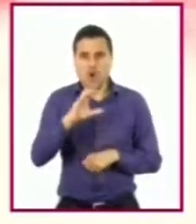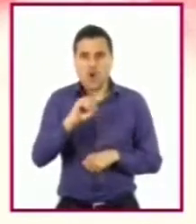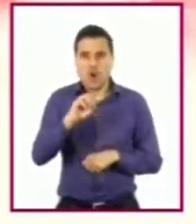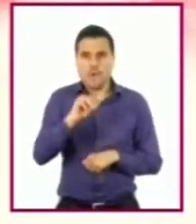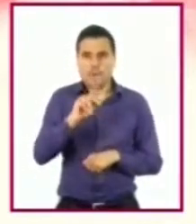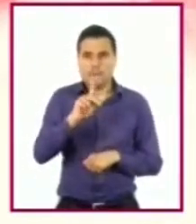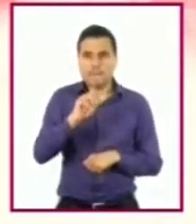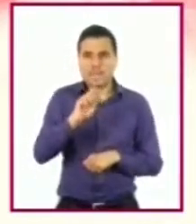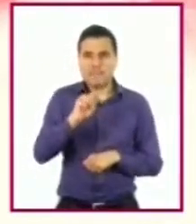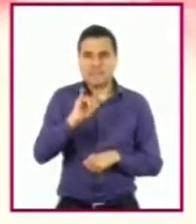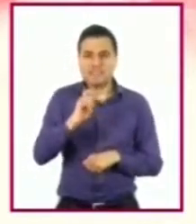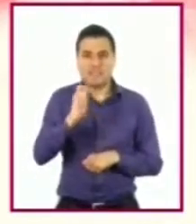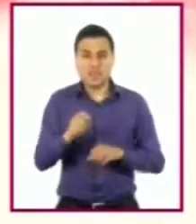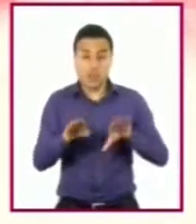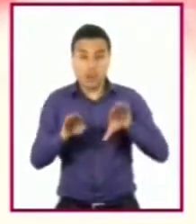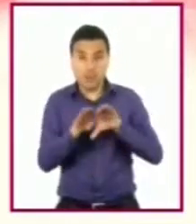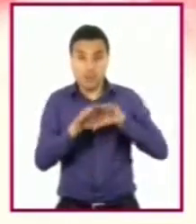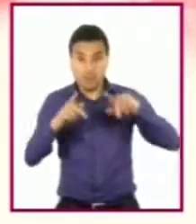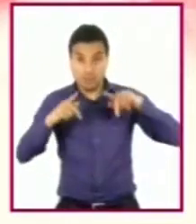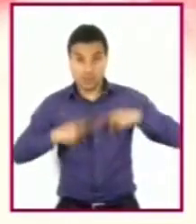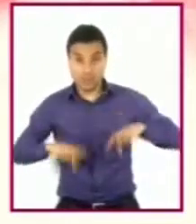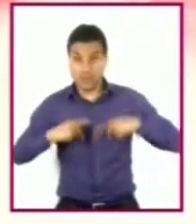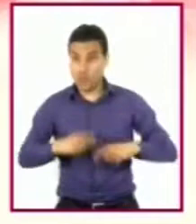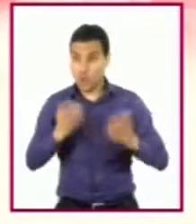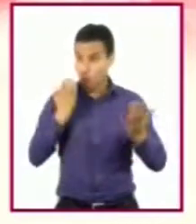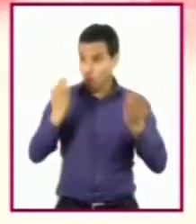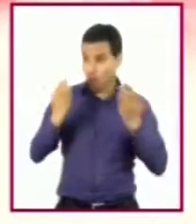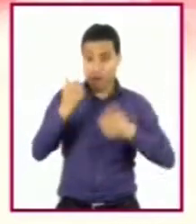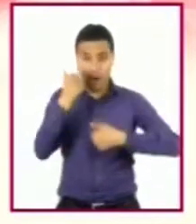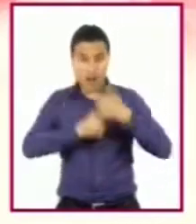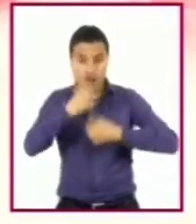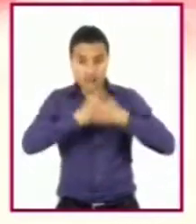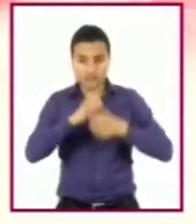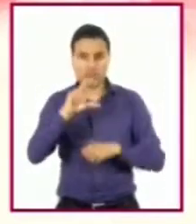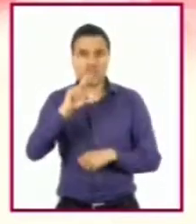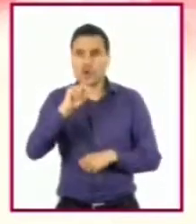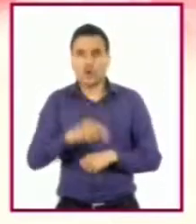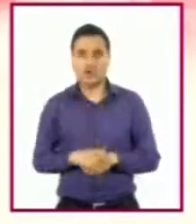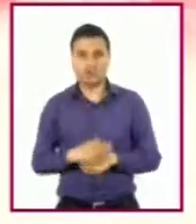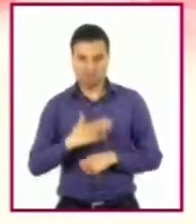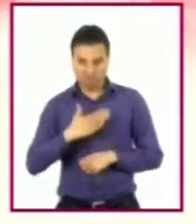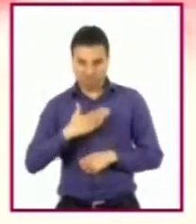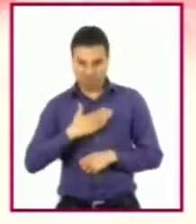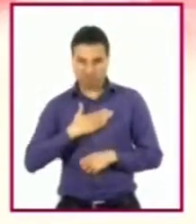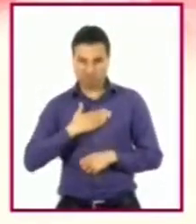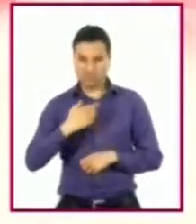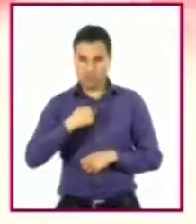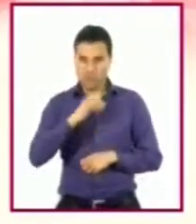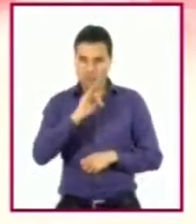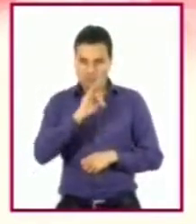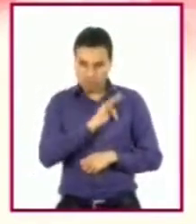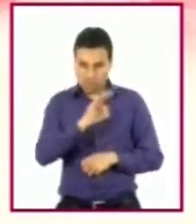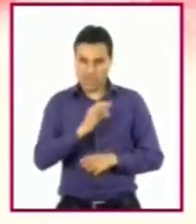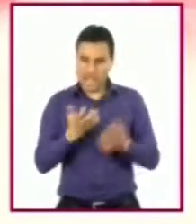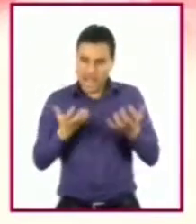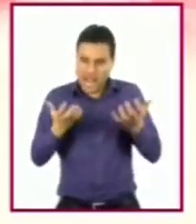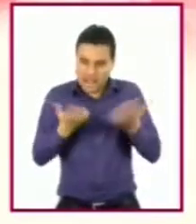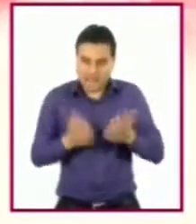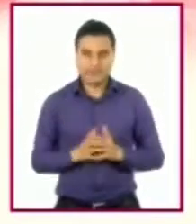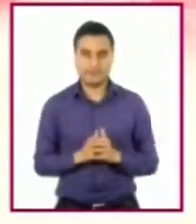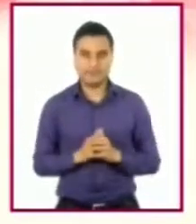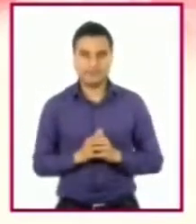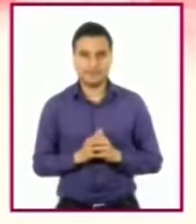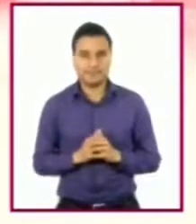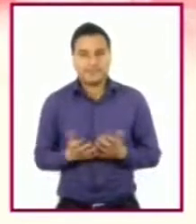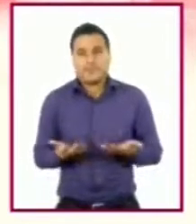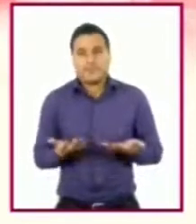necesidad de compararse con otros, sino con el desempeño que tenemos al realizar una tarea, es decir, ser